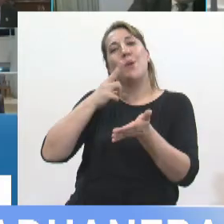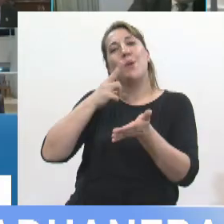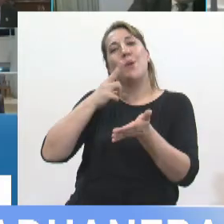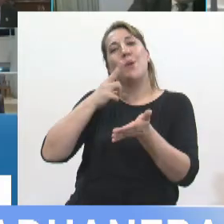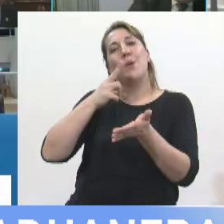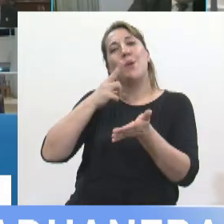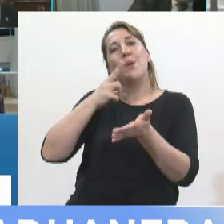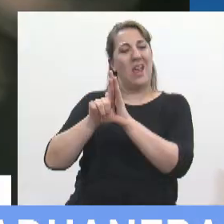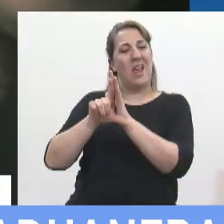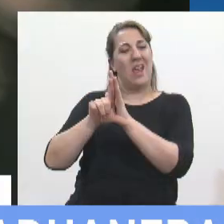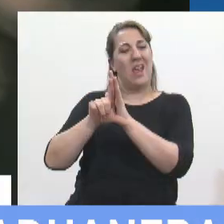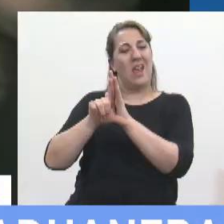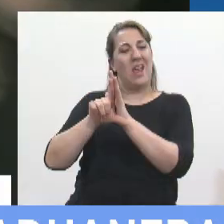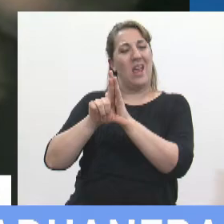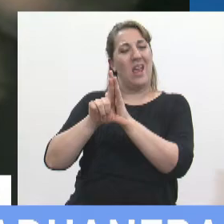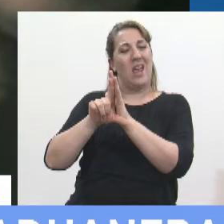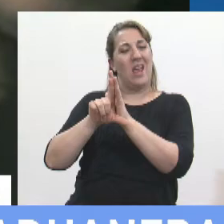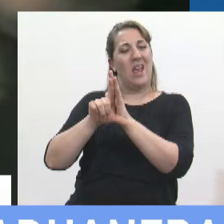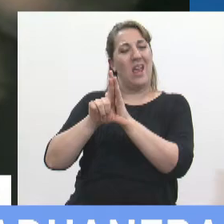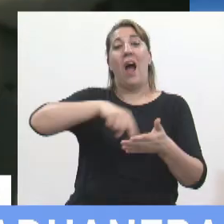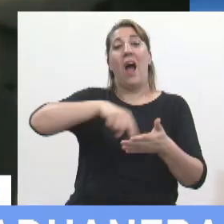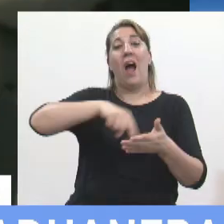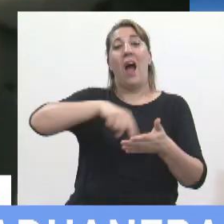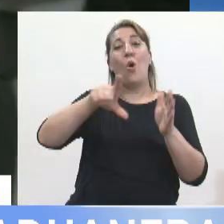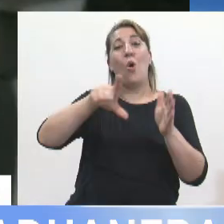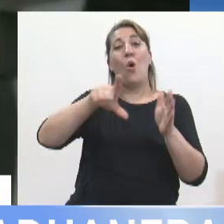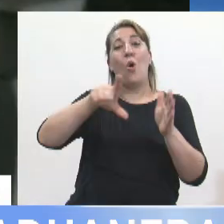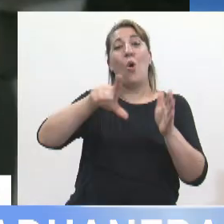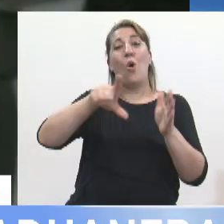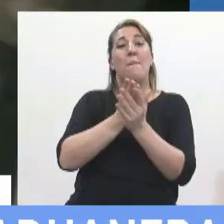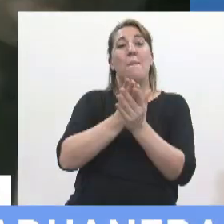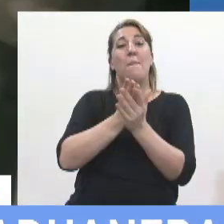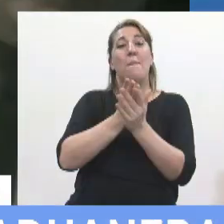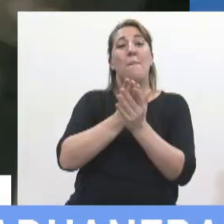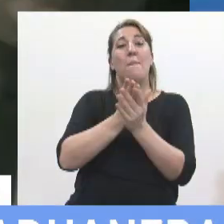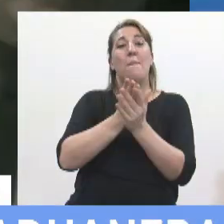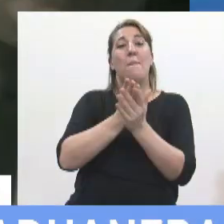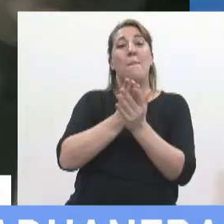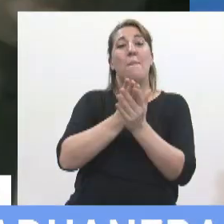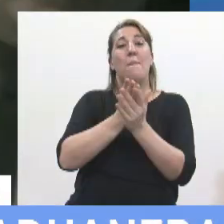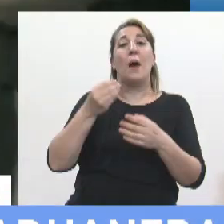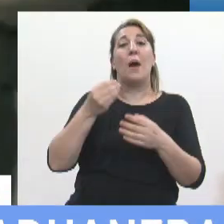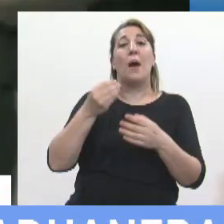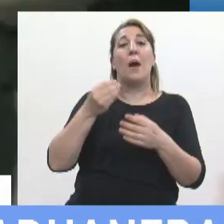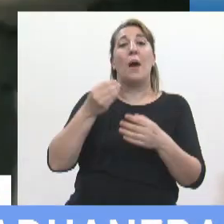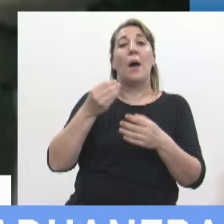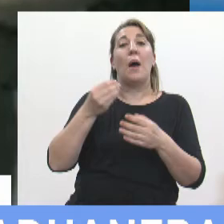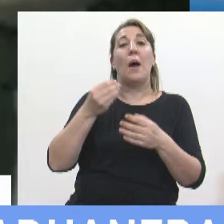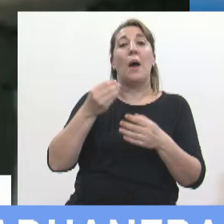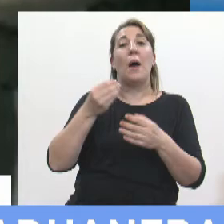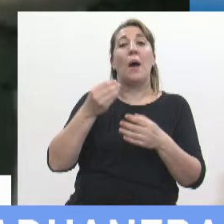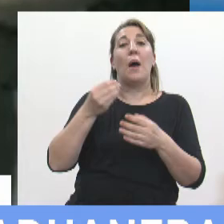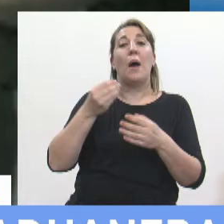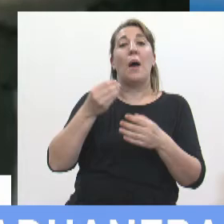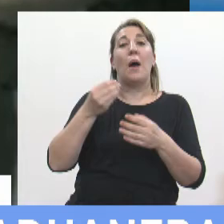apellido como ya se ha dicho y esa derogación de la ley del tribunal tributario va a ser para todos porque se va a sancionar una ley más